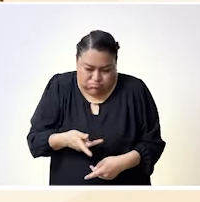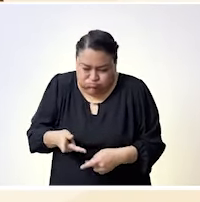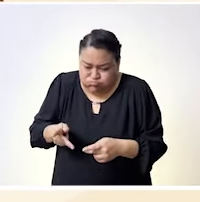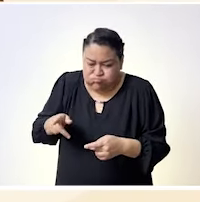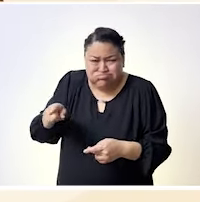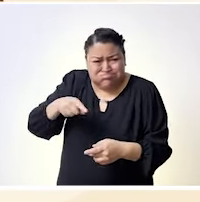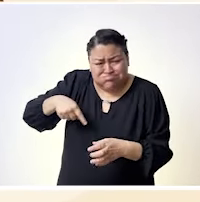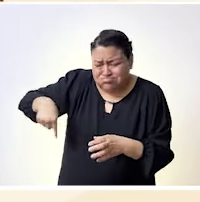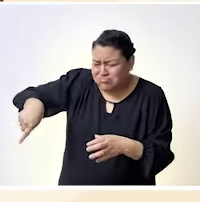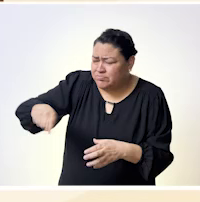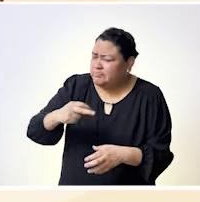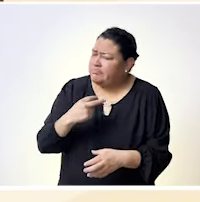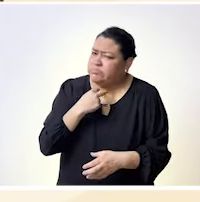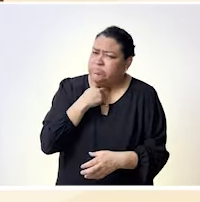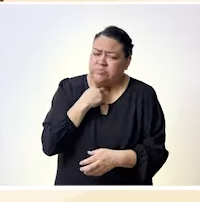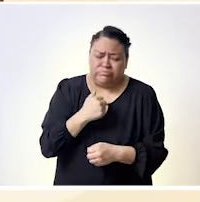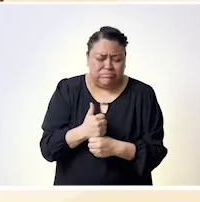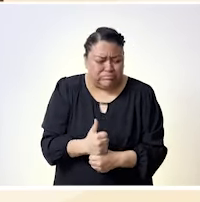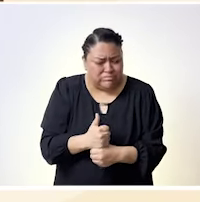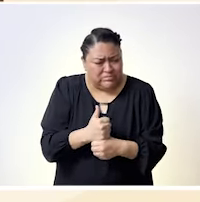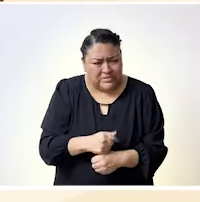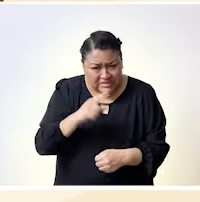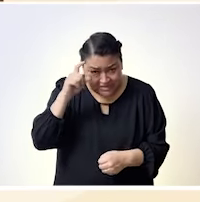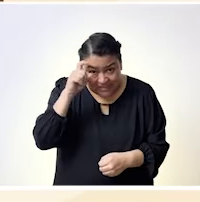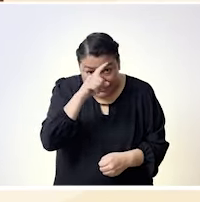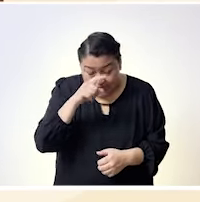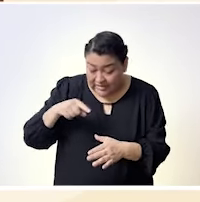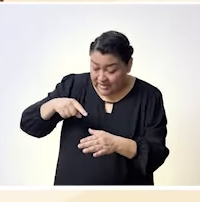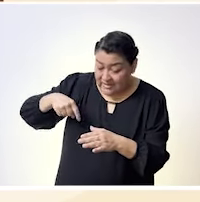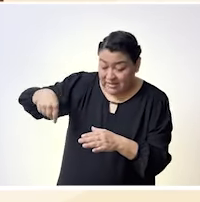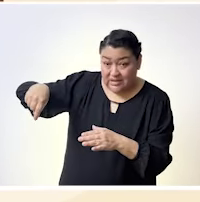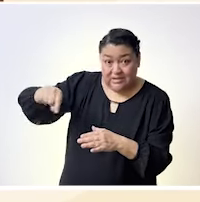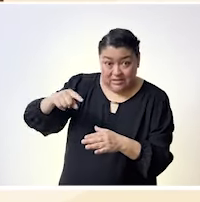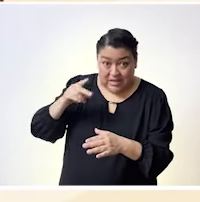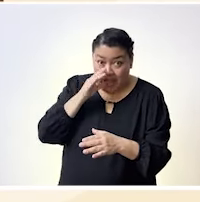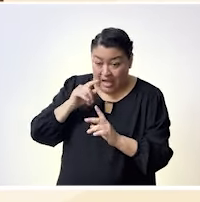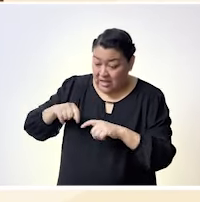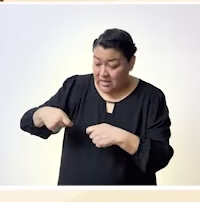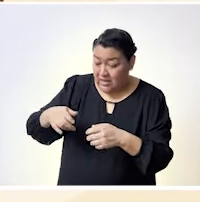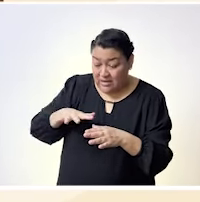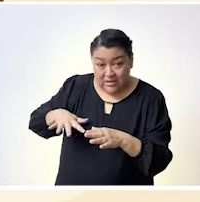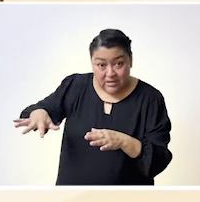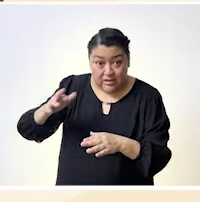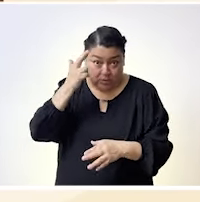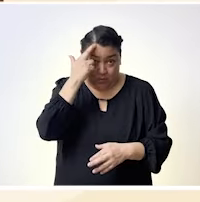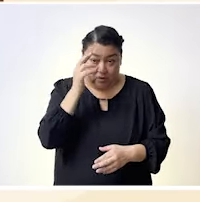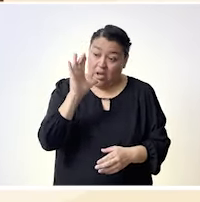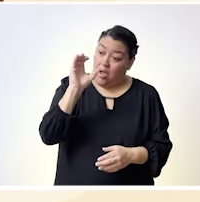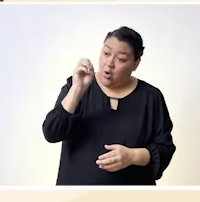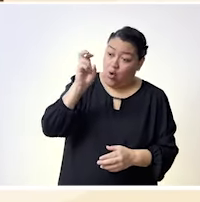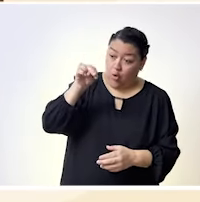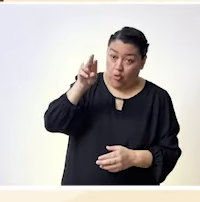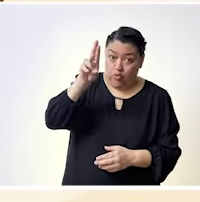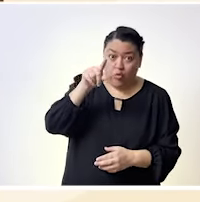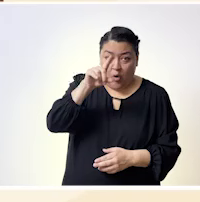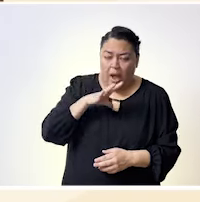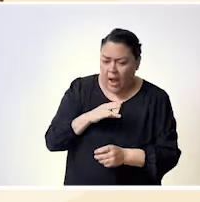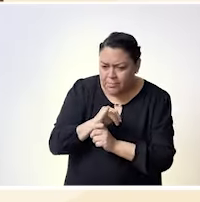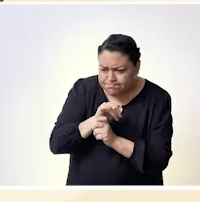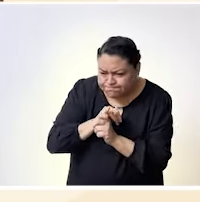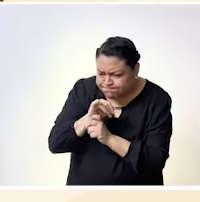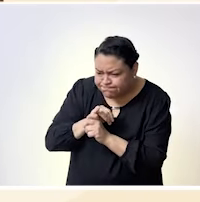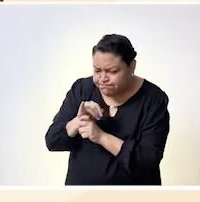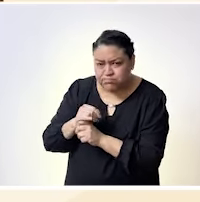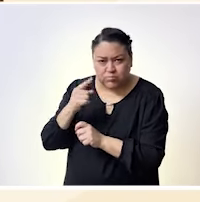afromexicanas. Su reciente reconocimiento, por llamarlo así, es desde el 2019, pero realmente es